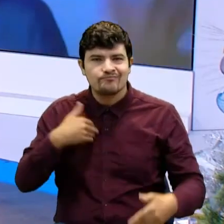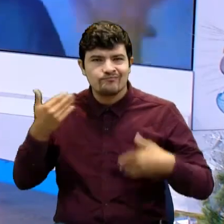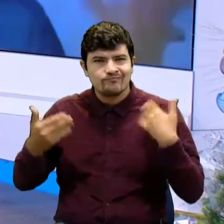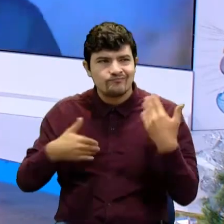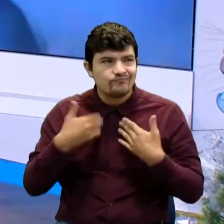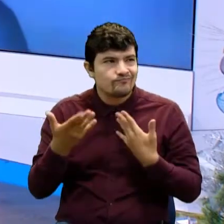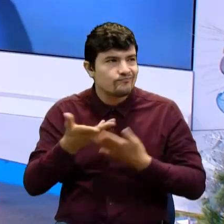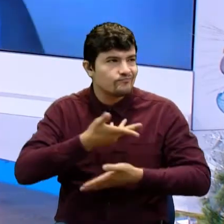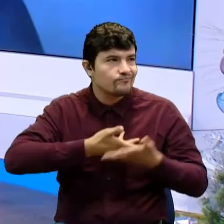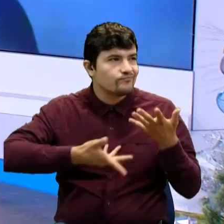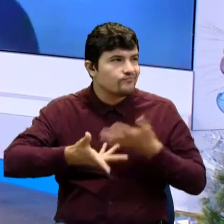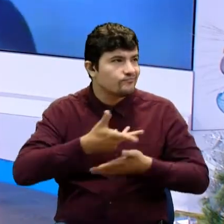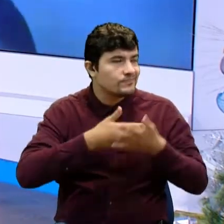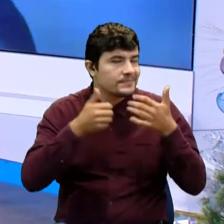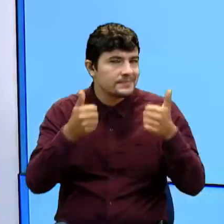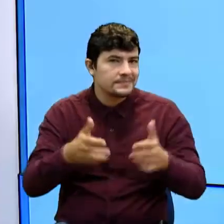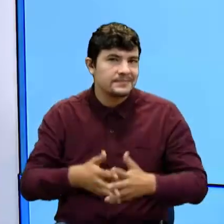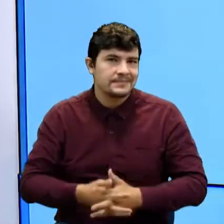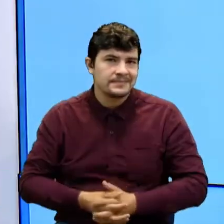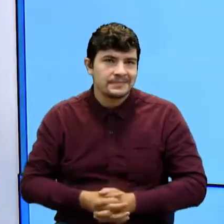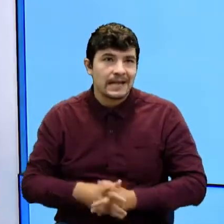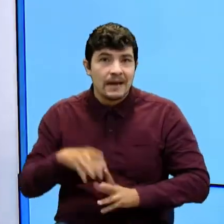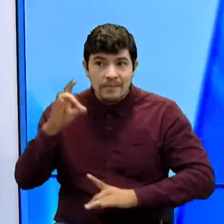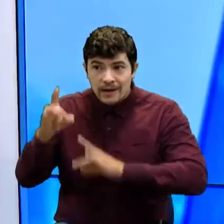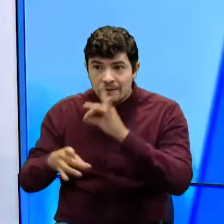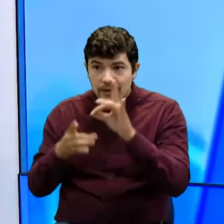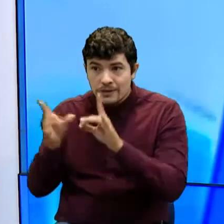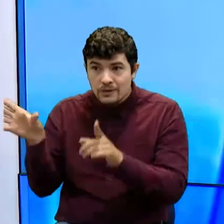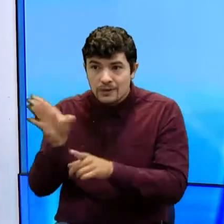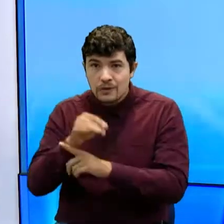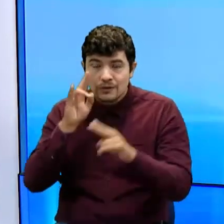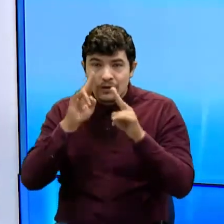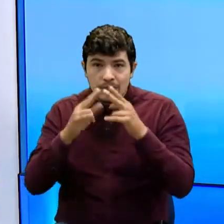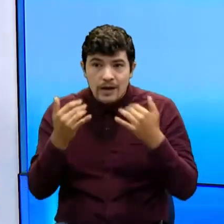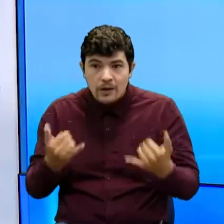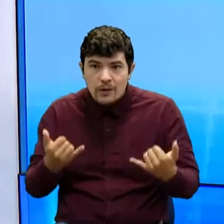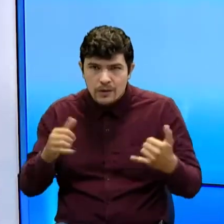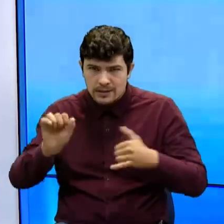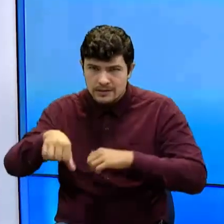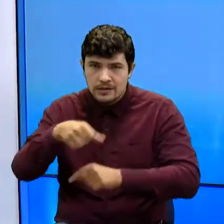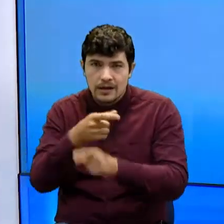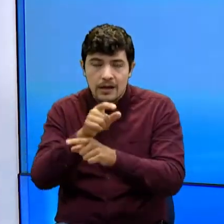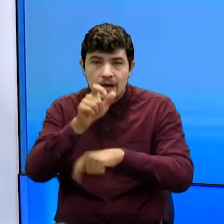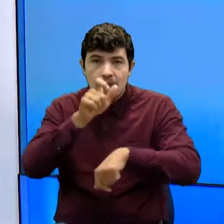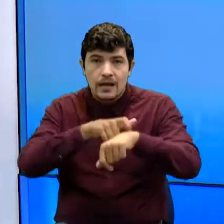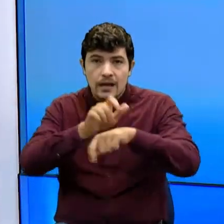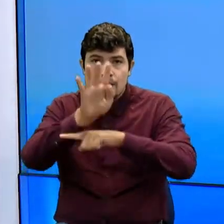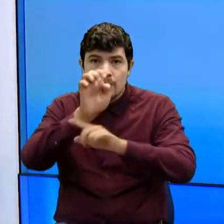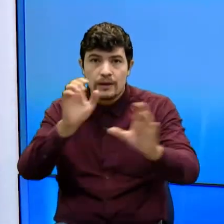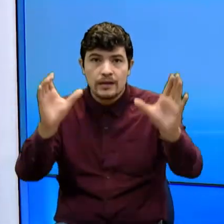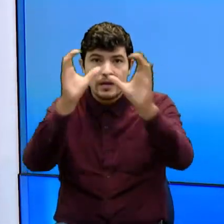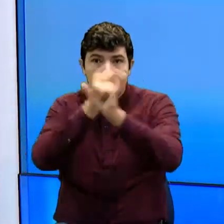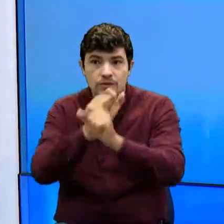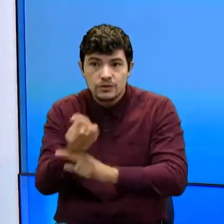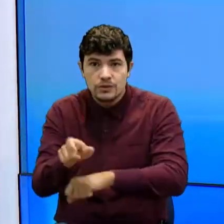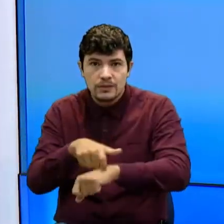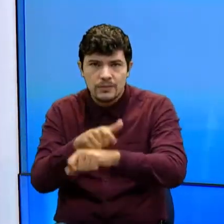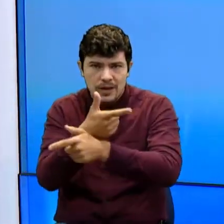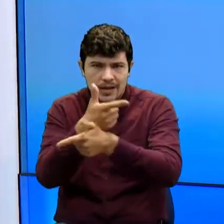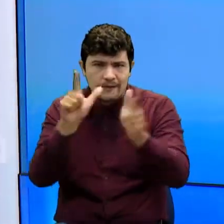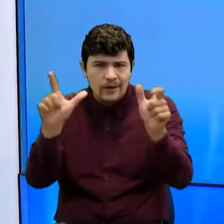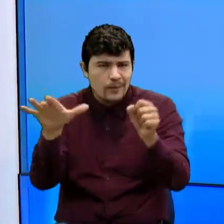poco de todo, un poco Perfecto, bueno, pues todos conectados hoy precisamente a las 9 de la noche libre y ocupado gran estreno